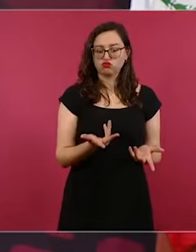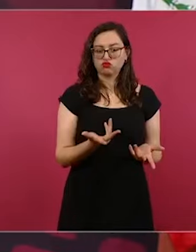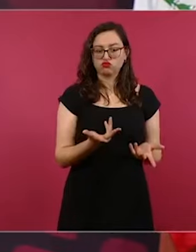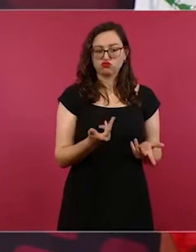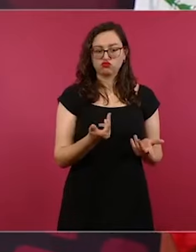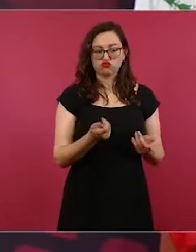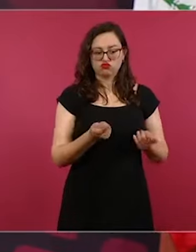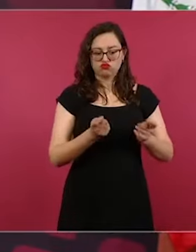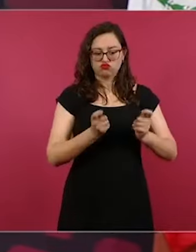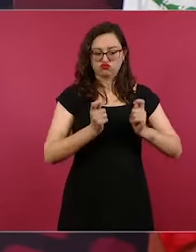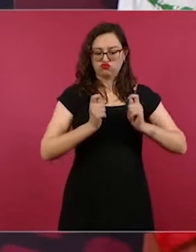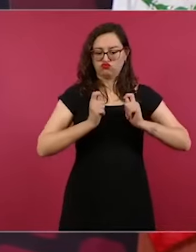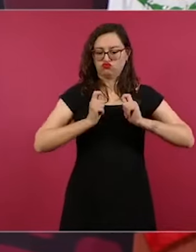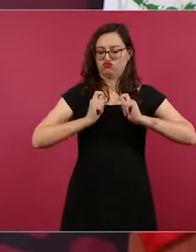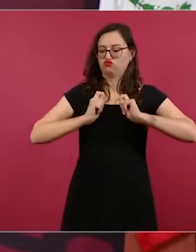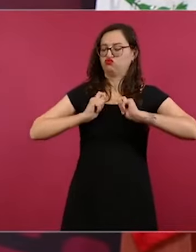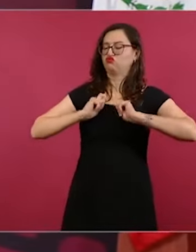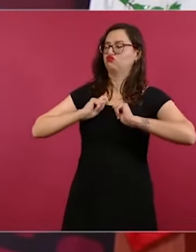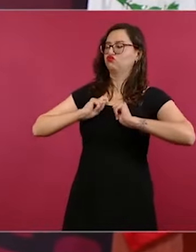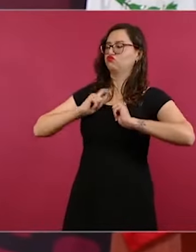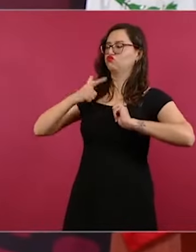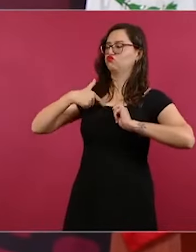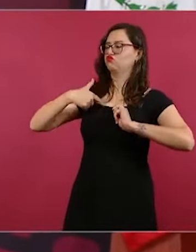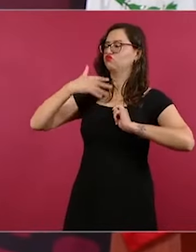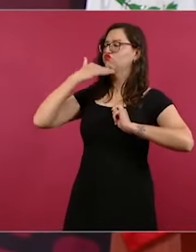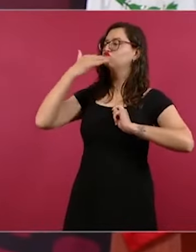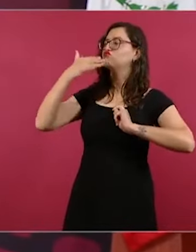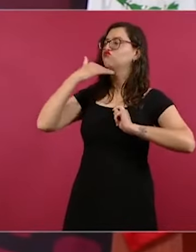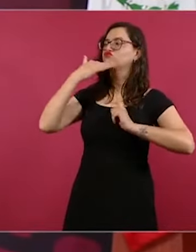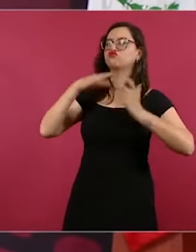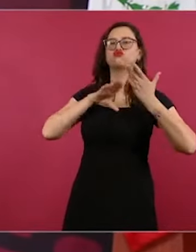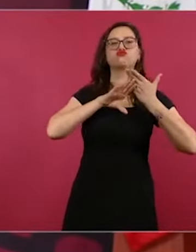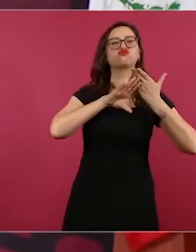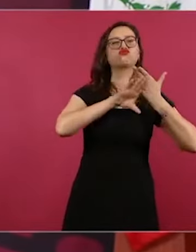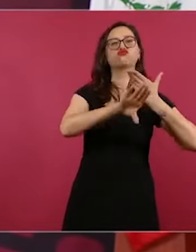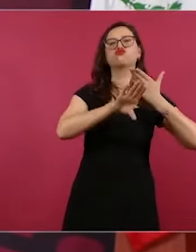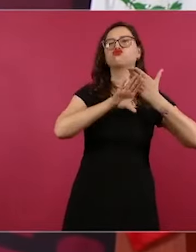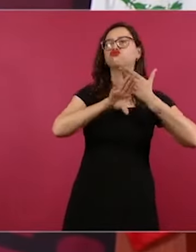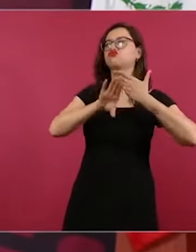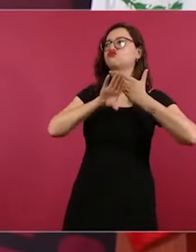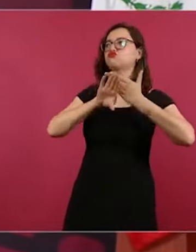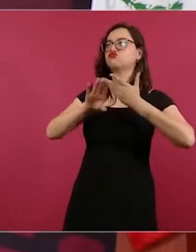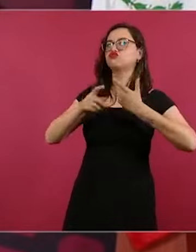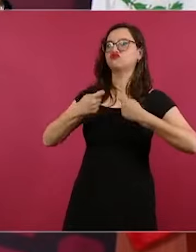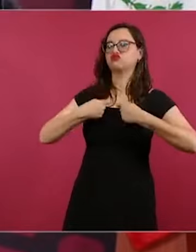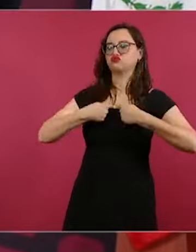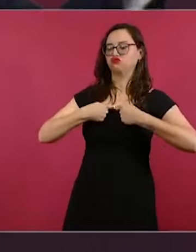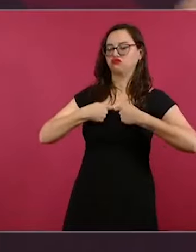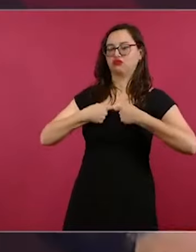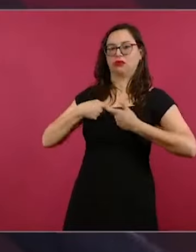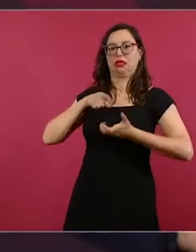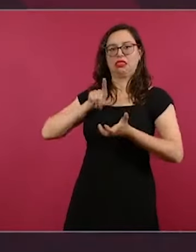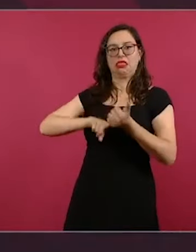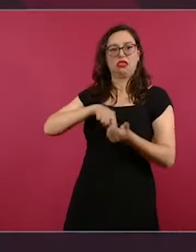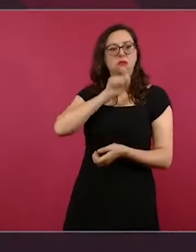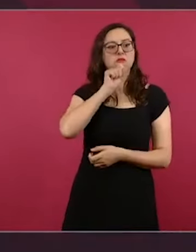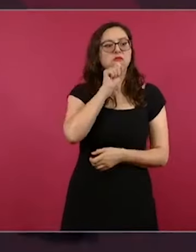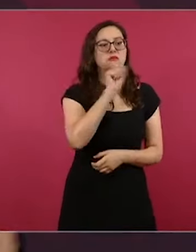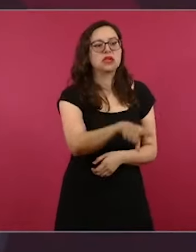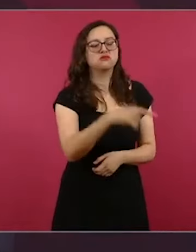para combatir la corrupción? Si yo soy parte de la corrupción,